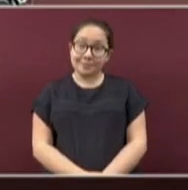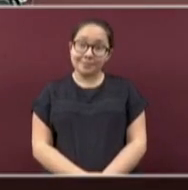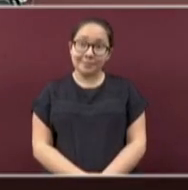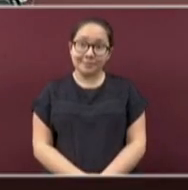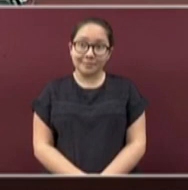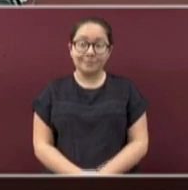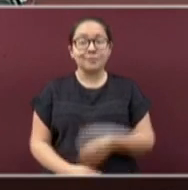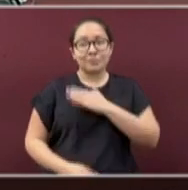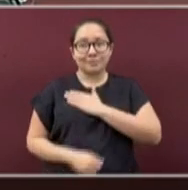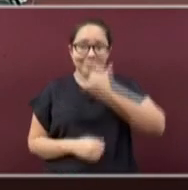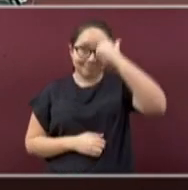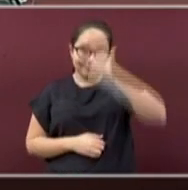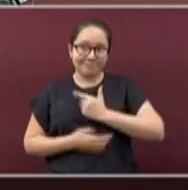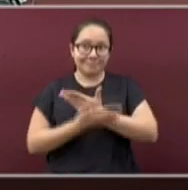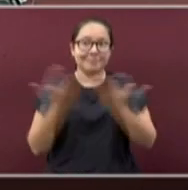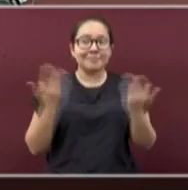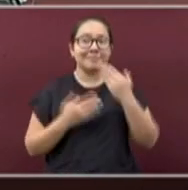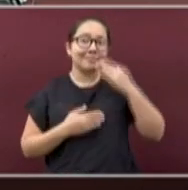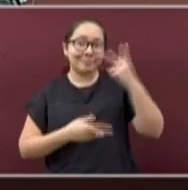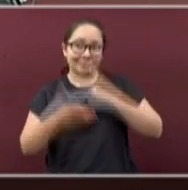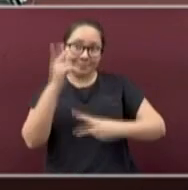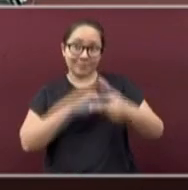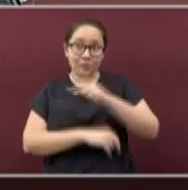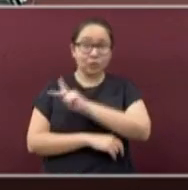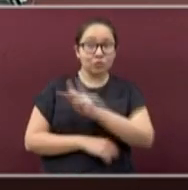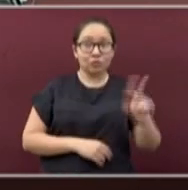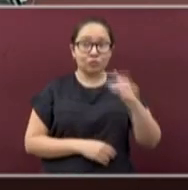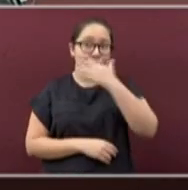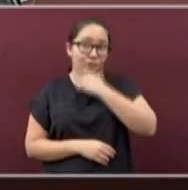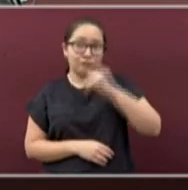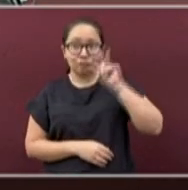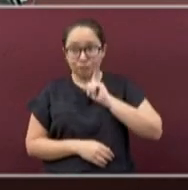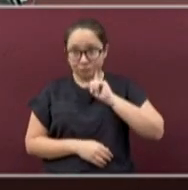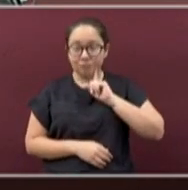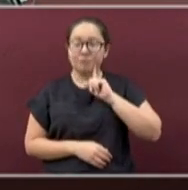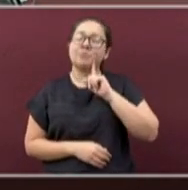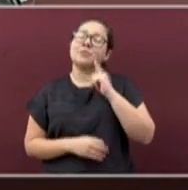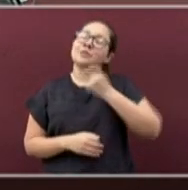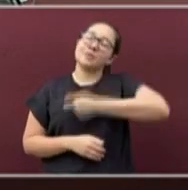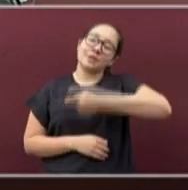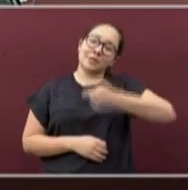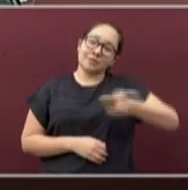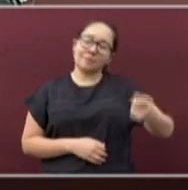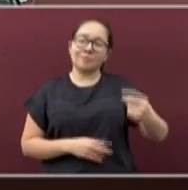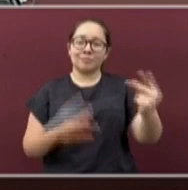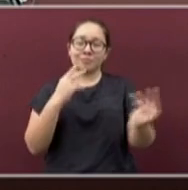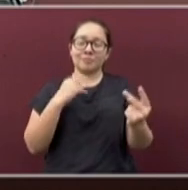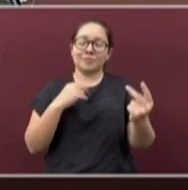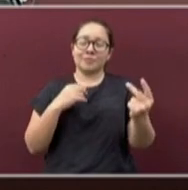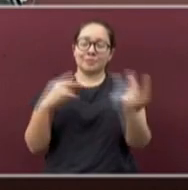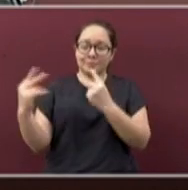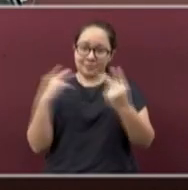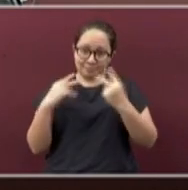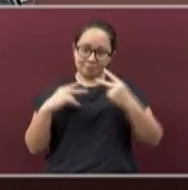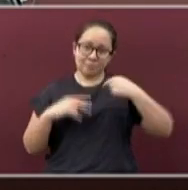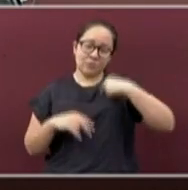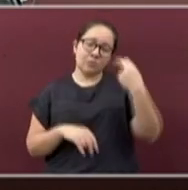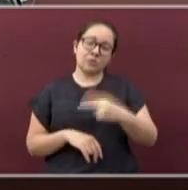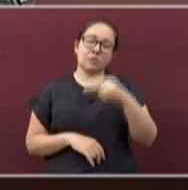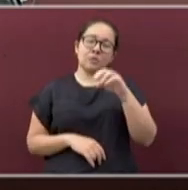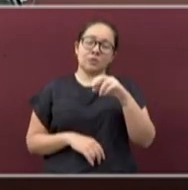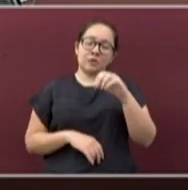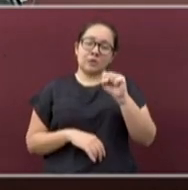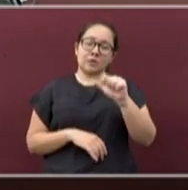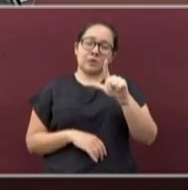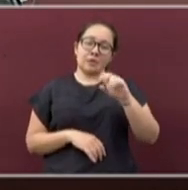Muy buenas noches, bienvenidos todos y todas. Les saluda su servidor el doctor Salvador Beristain Hernández, director